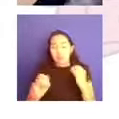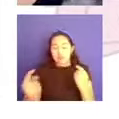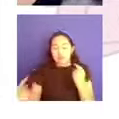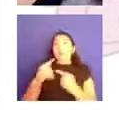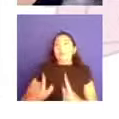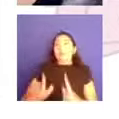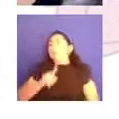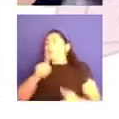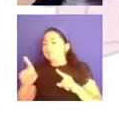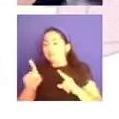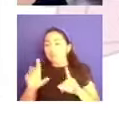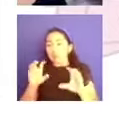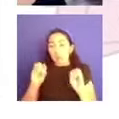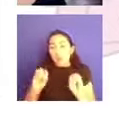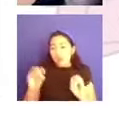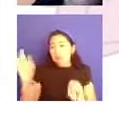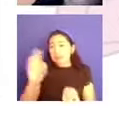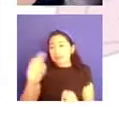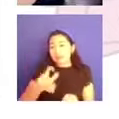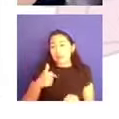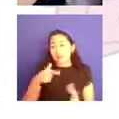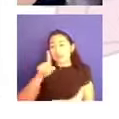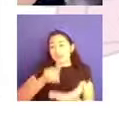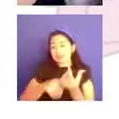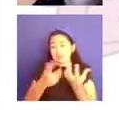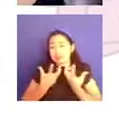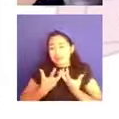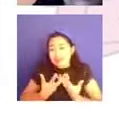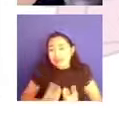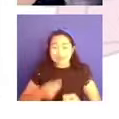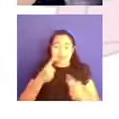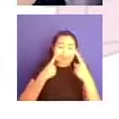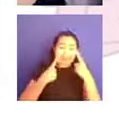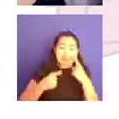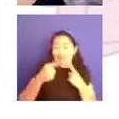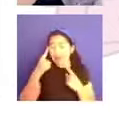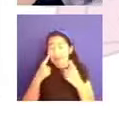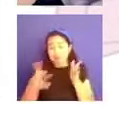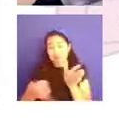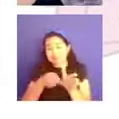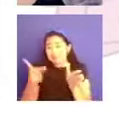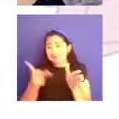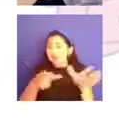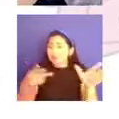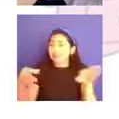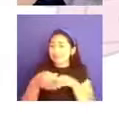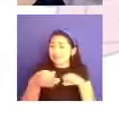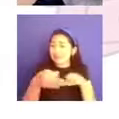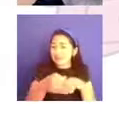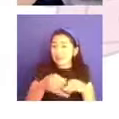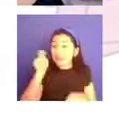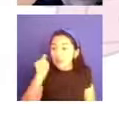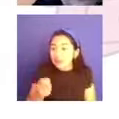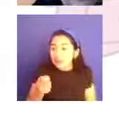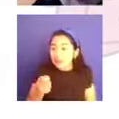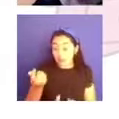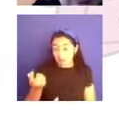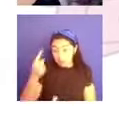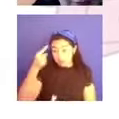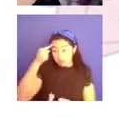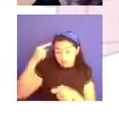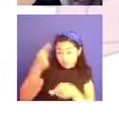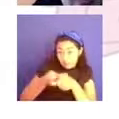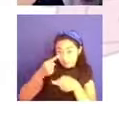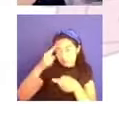la parte de la tristeza o el llanto constante, etcétera, no necesariamente significa que padecemos un trastorno